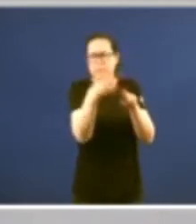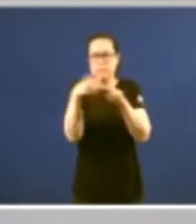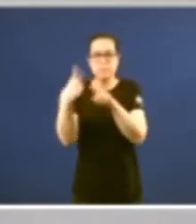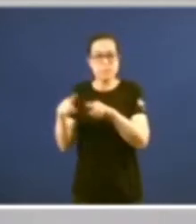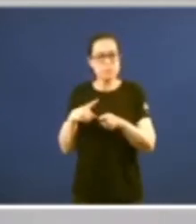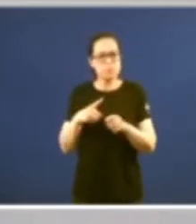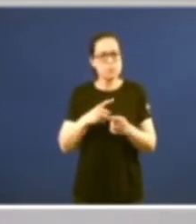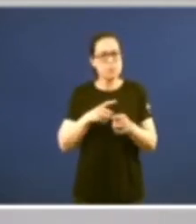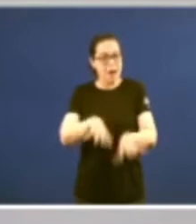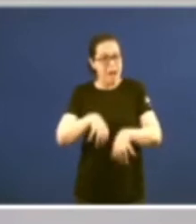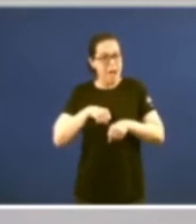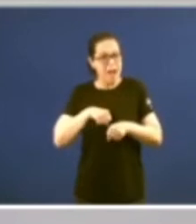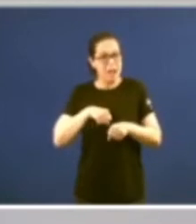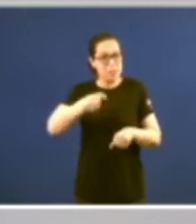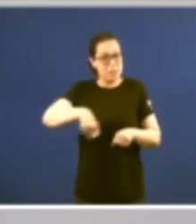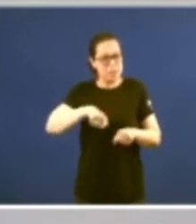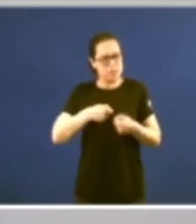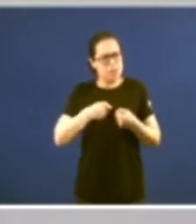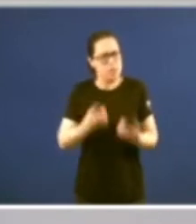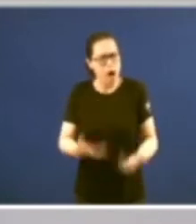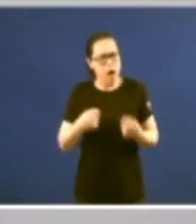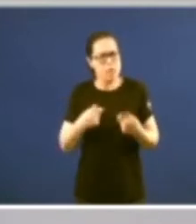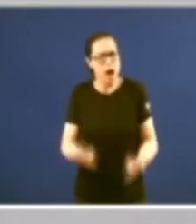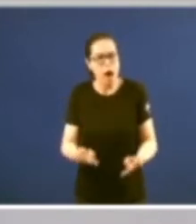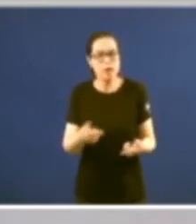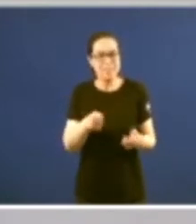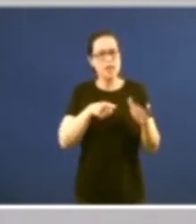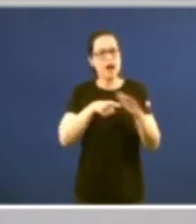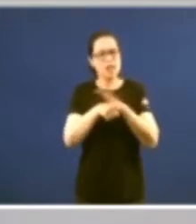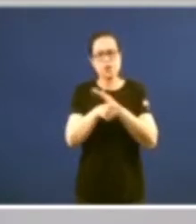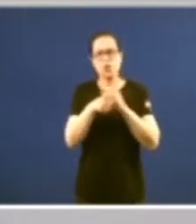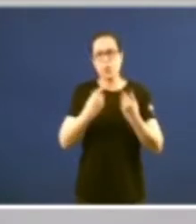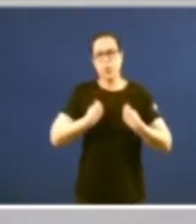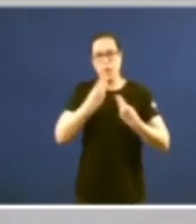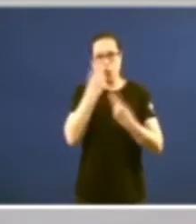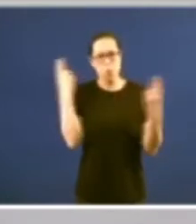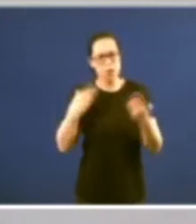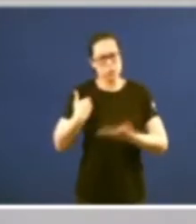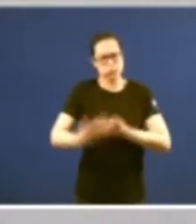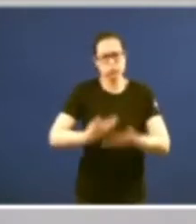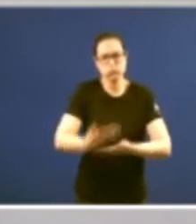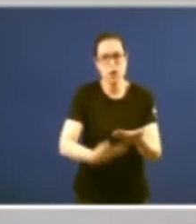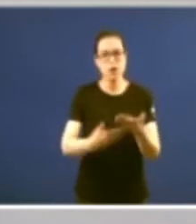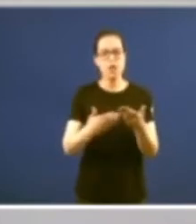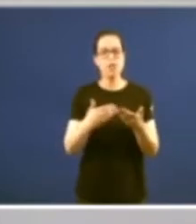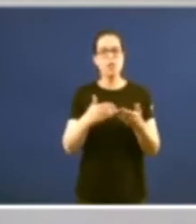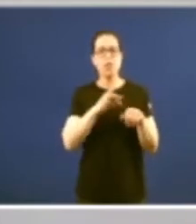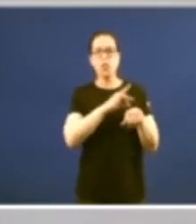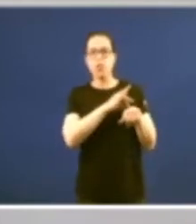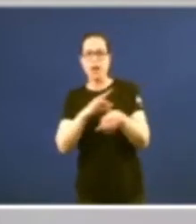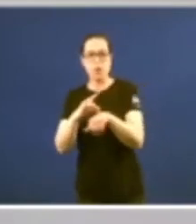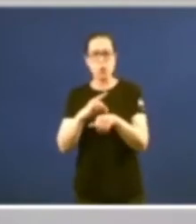transformación de la comunidad autónoma que han hecho efectiva la gestión de la vida pública la dirección de la vida pública la